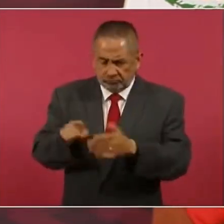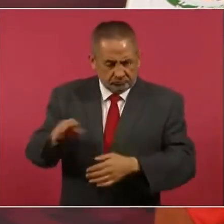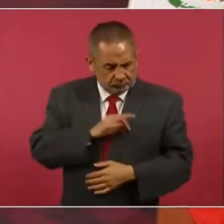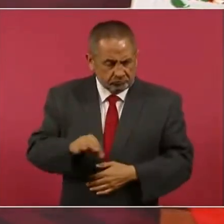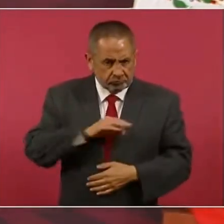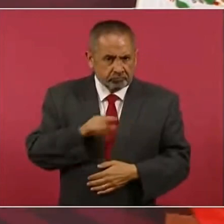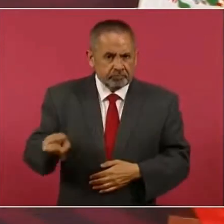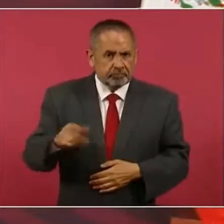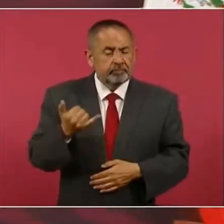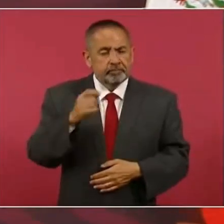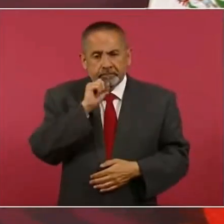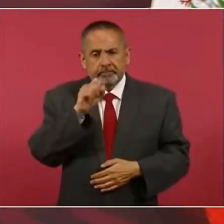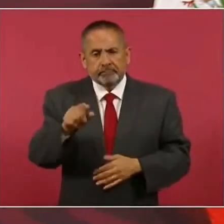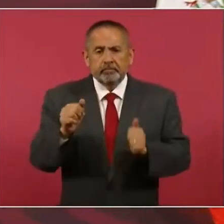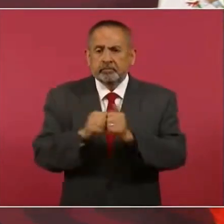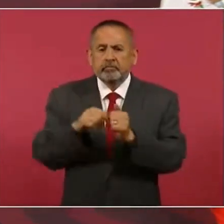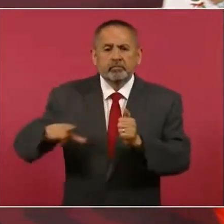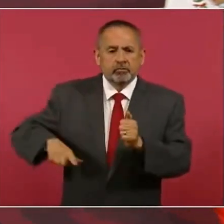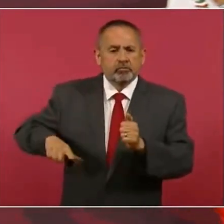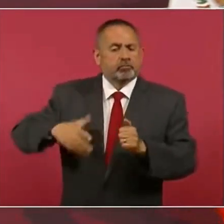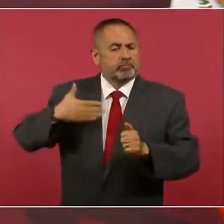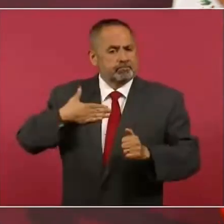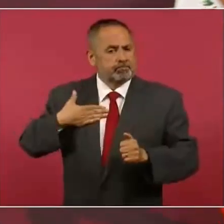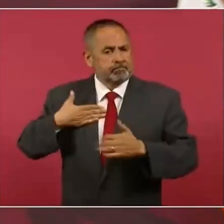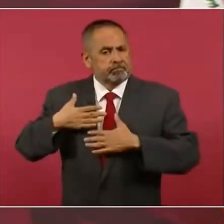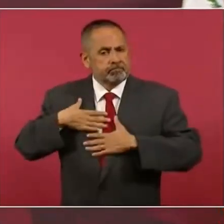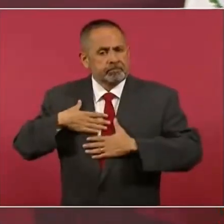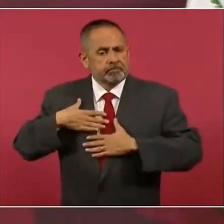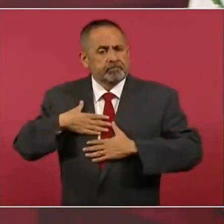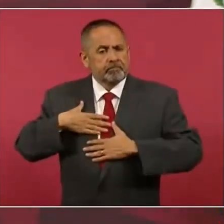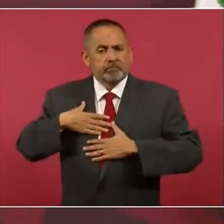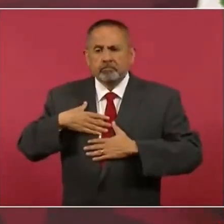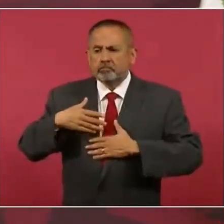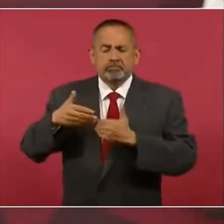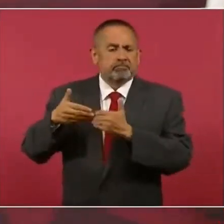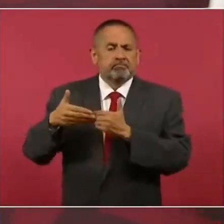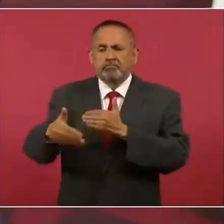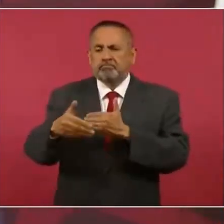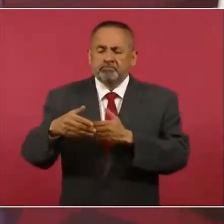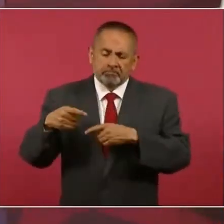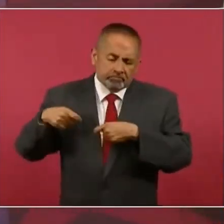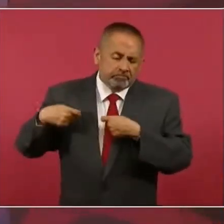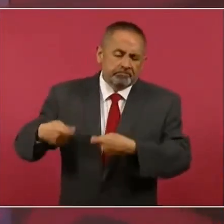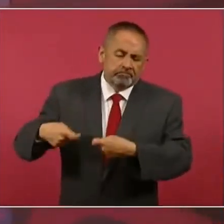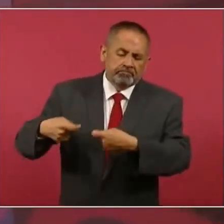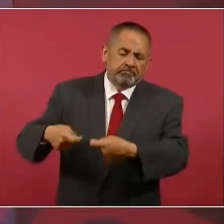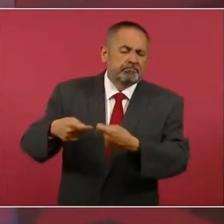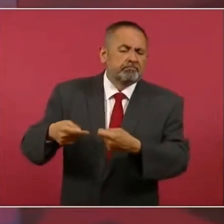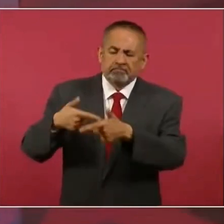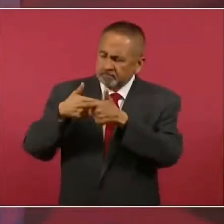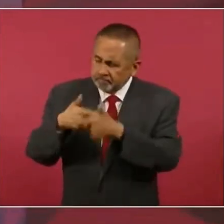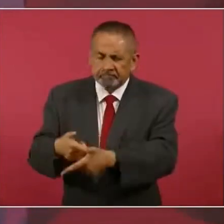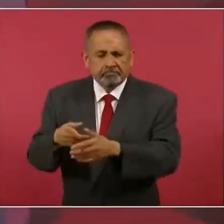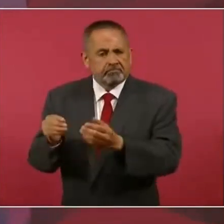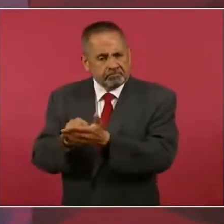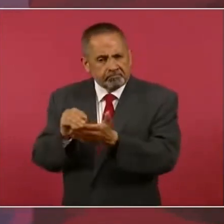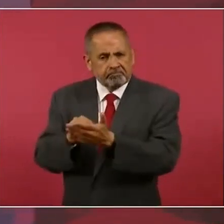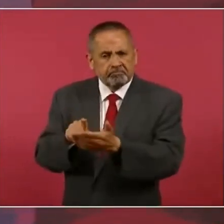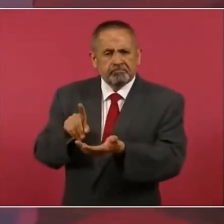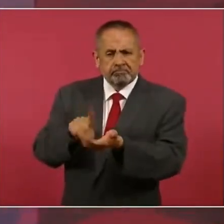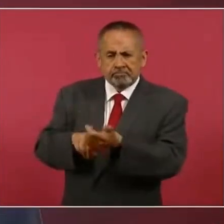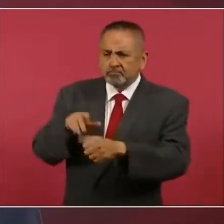Y en lo que tiene que ver con el gobierno que represento, pues van a seguir siendo de